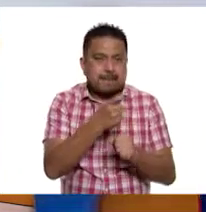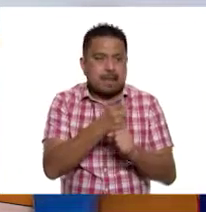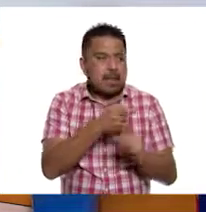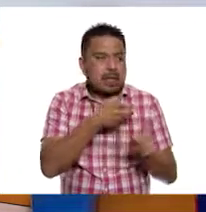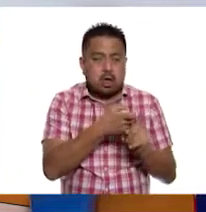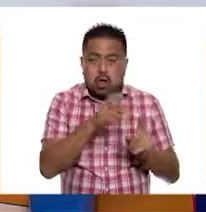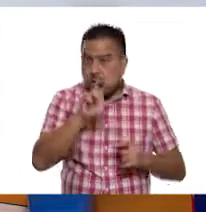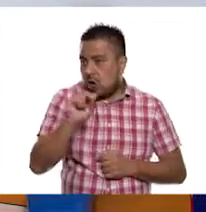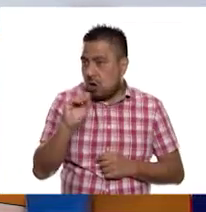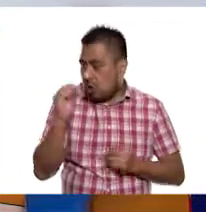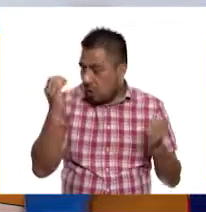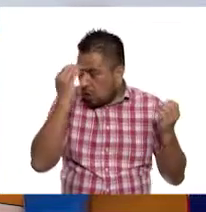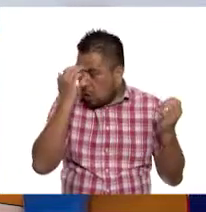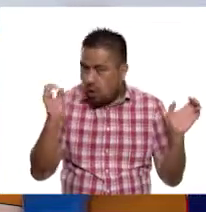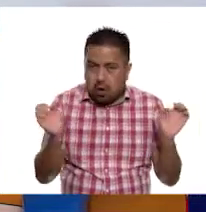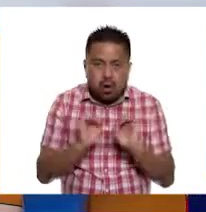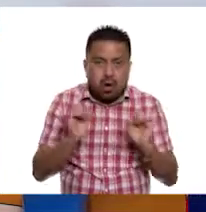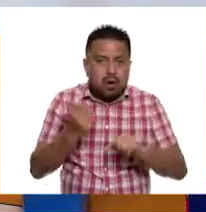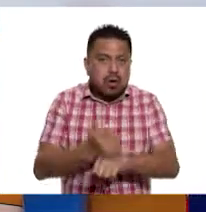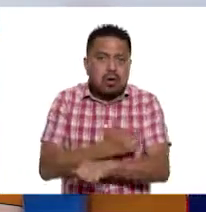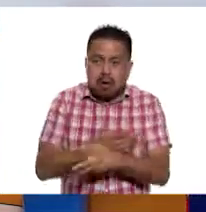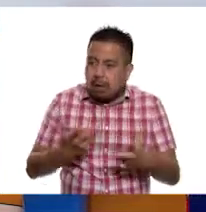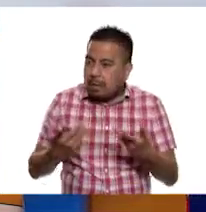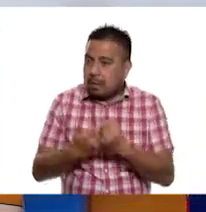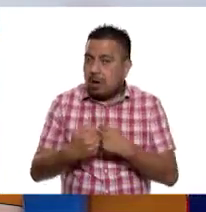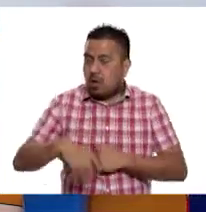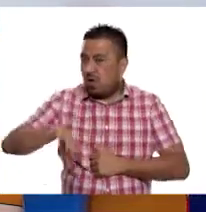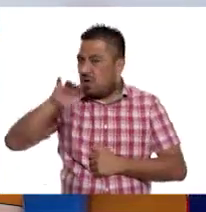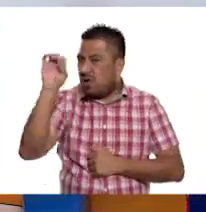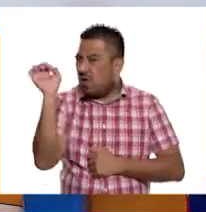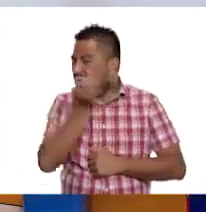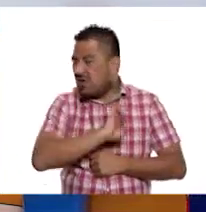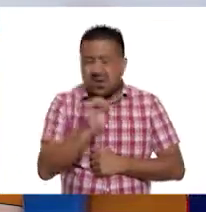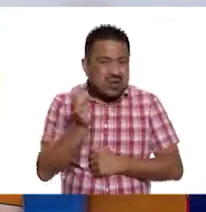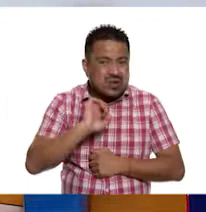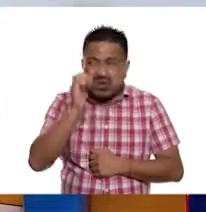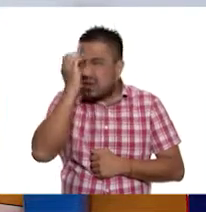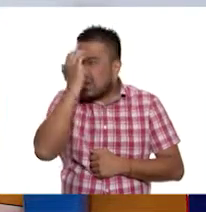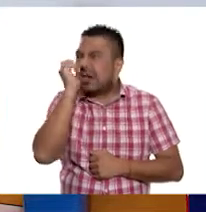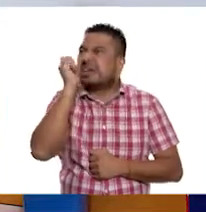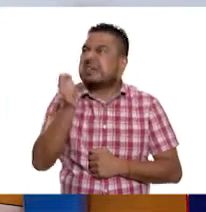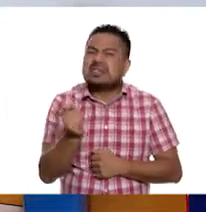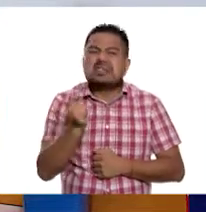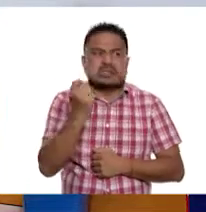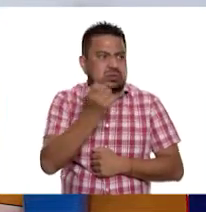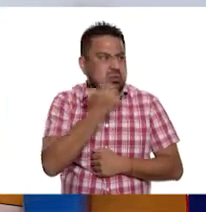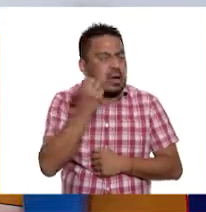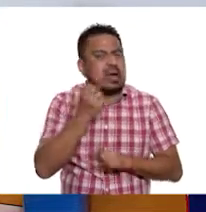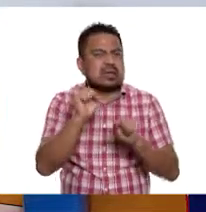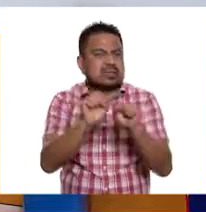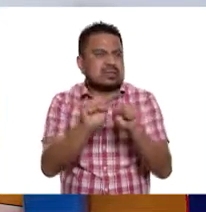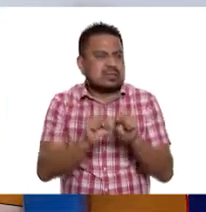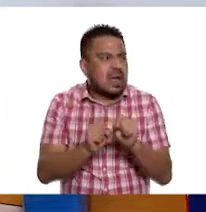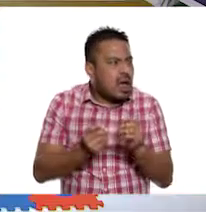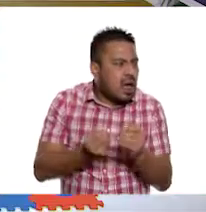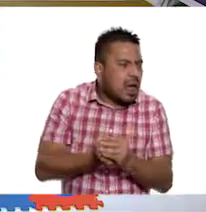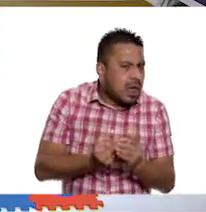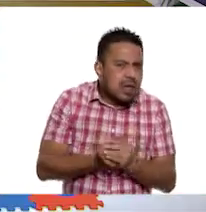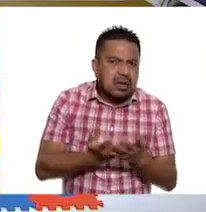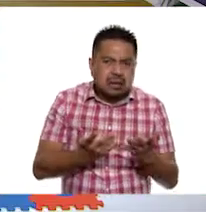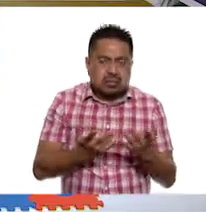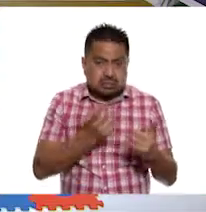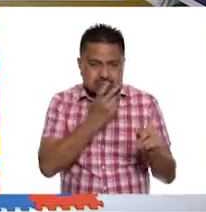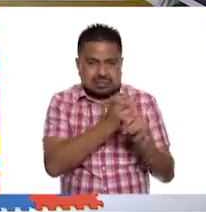los que no conocen a sus compañeros. Exacto. No conocen su escuela, su salón de clases. Y, pues, ya,